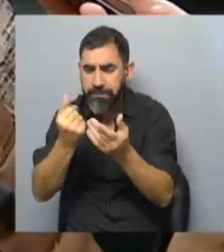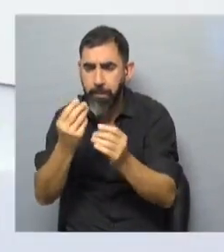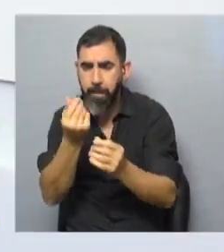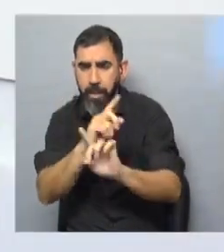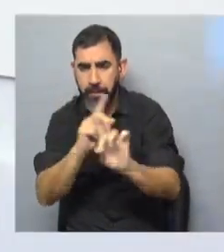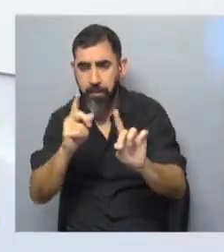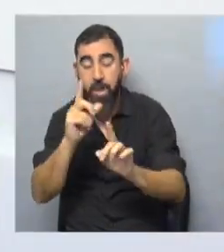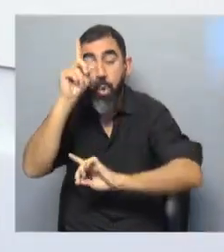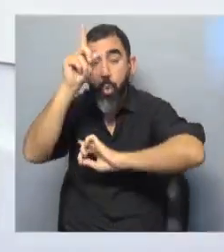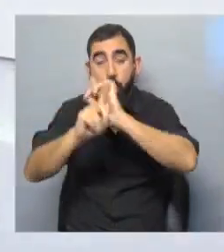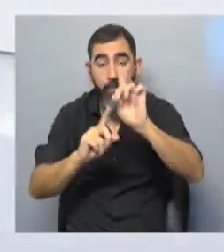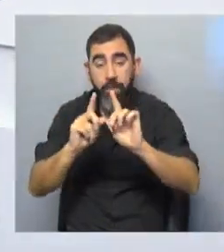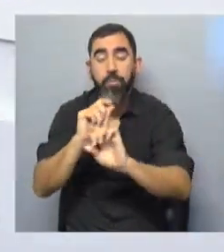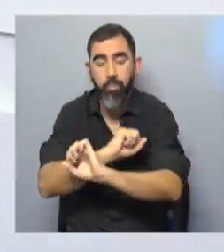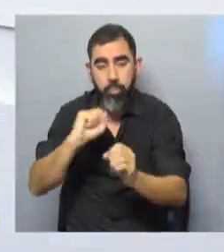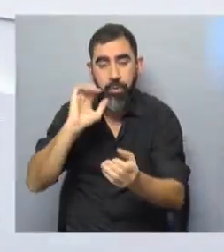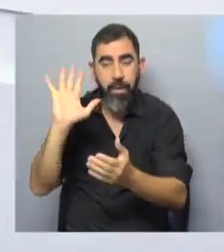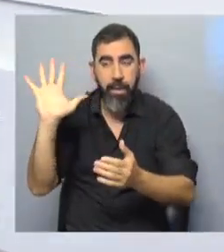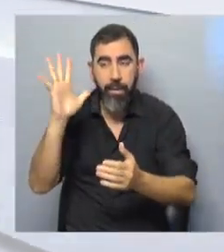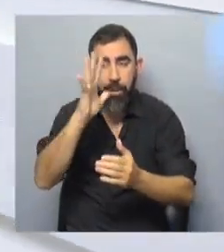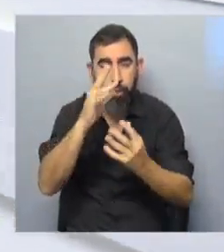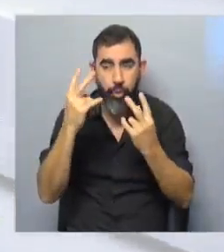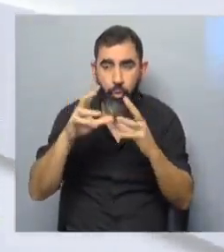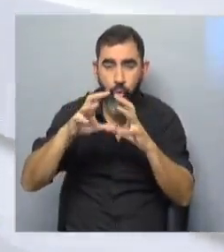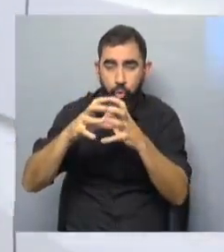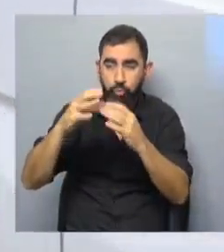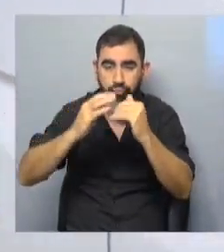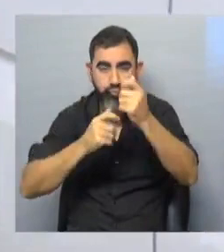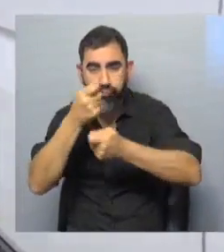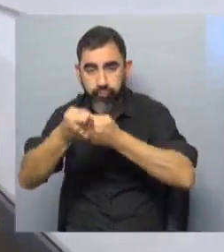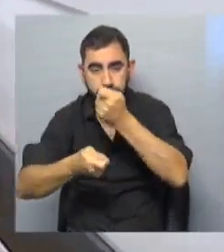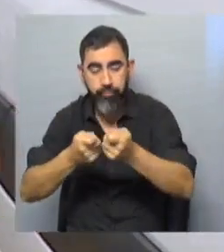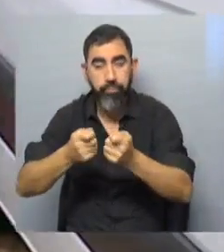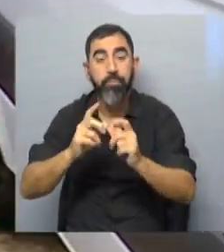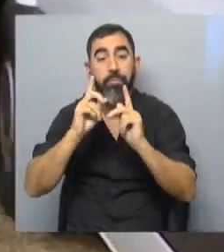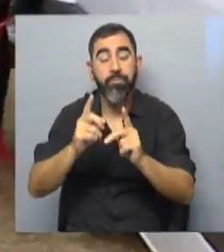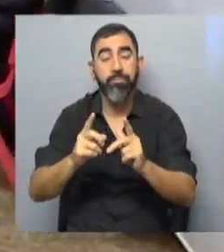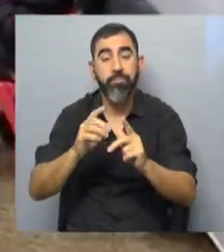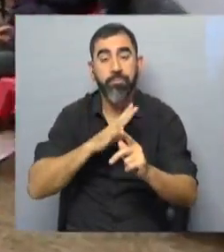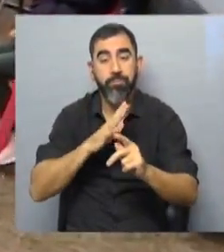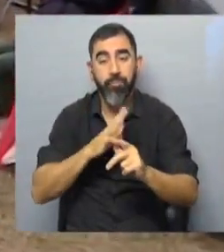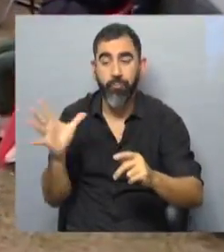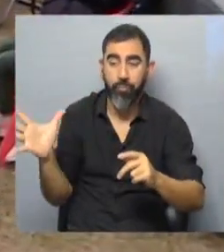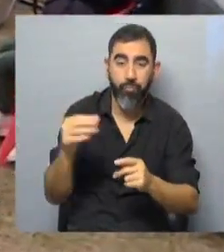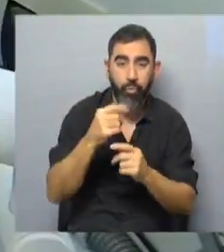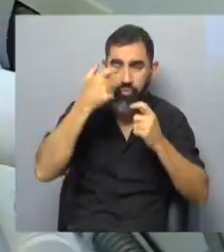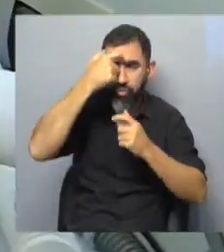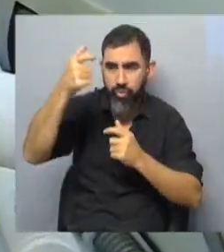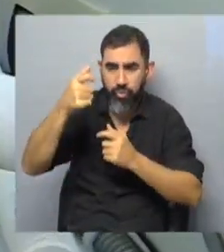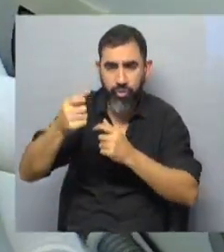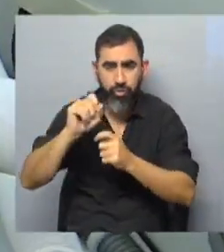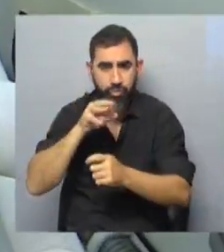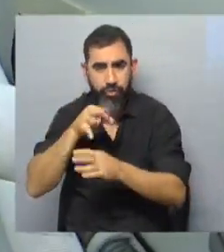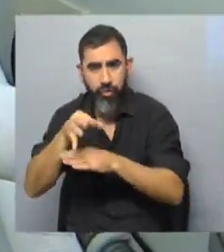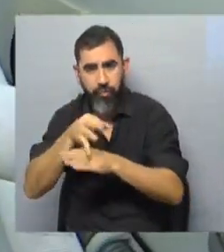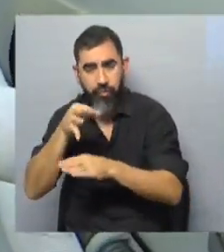La universidad que se pudo instalar en el interior, la universidad que ha generado todos los científicos que